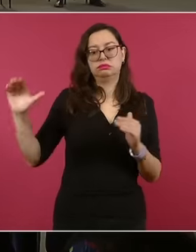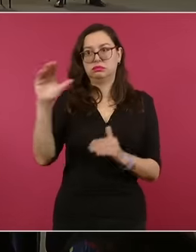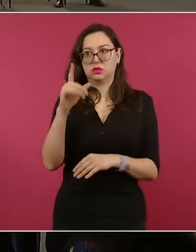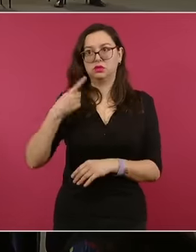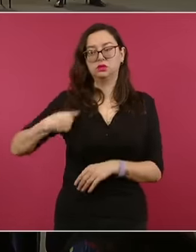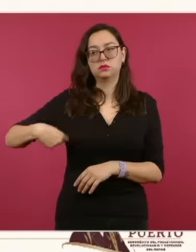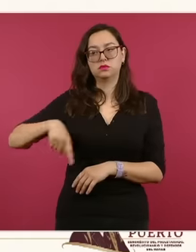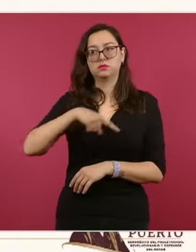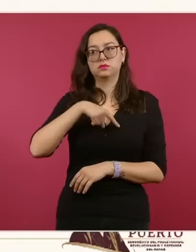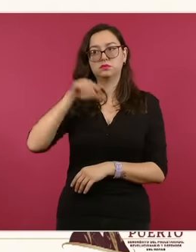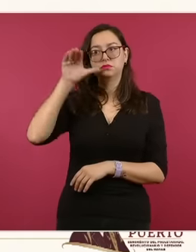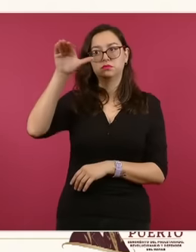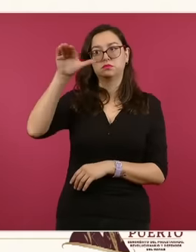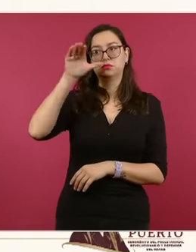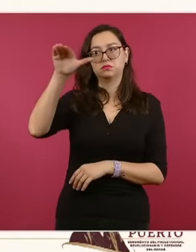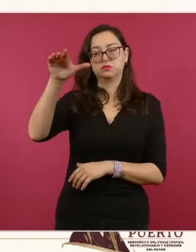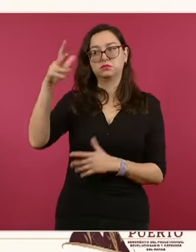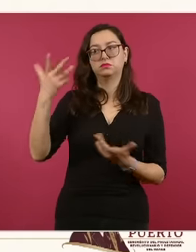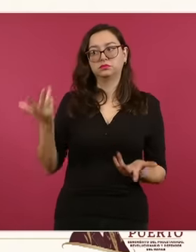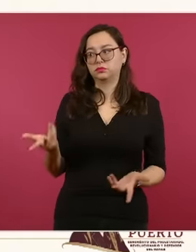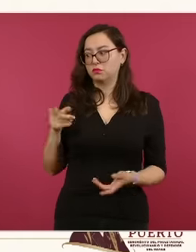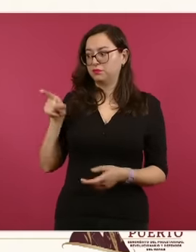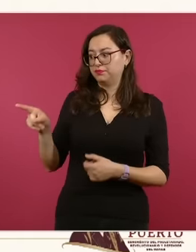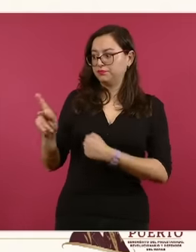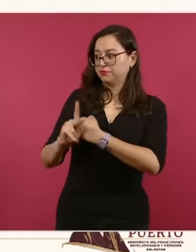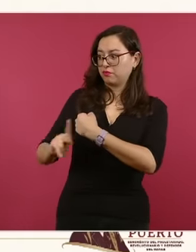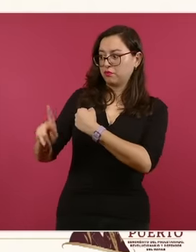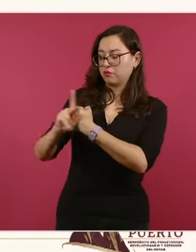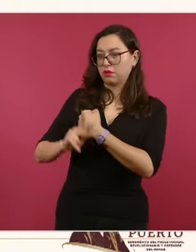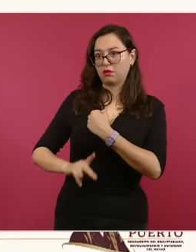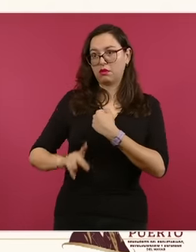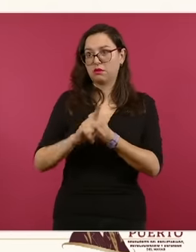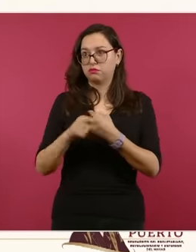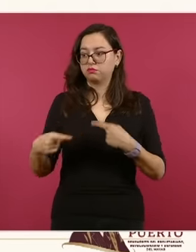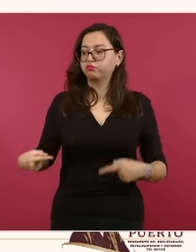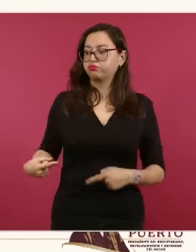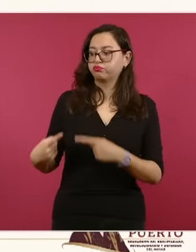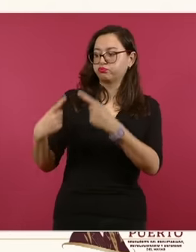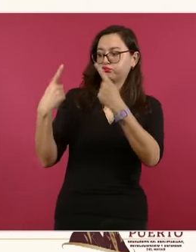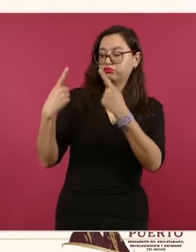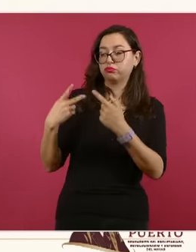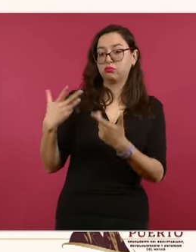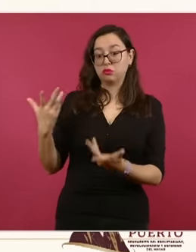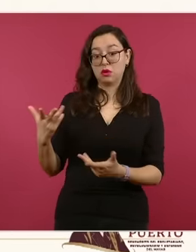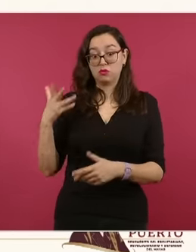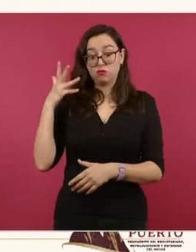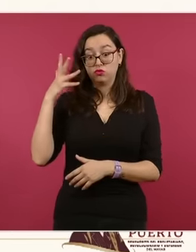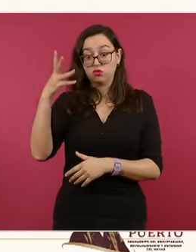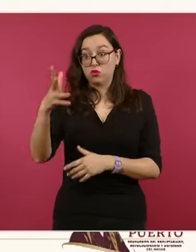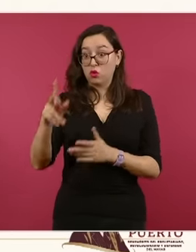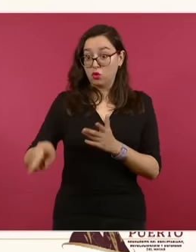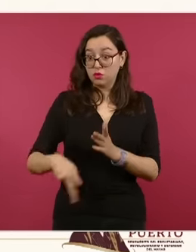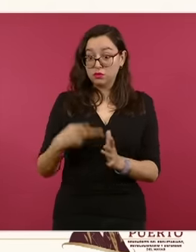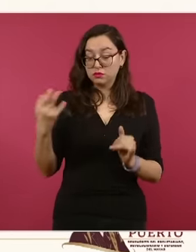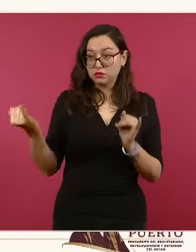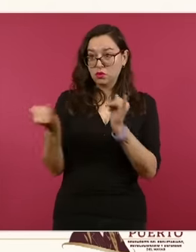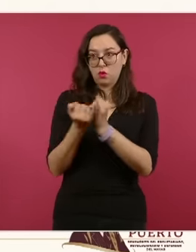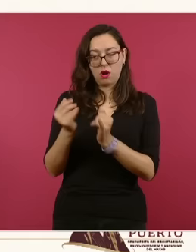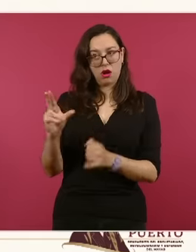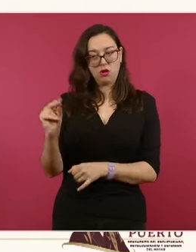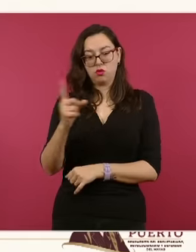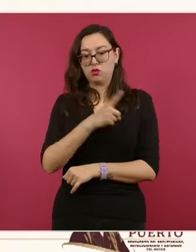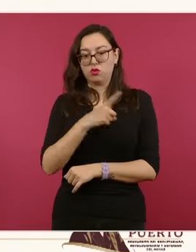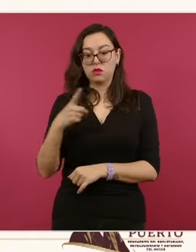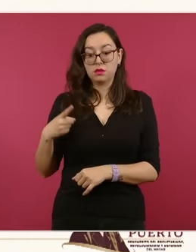caso con potestades para que hechos como estos no se repitan. Y la verdad es que la Proclama de México, lo que